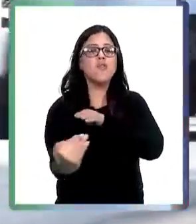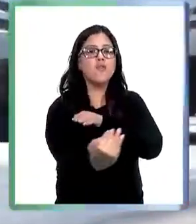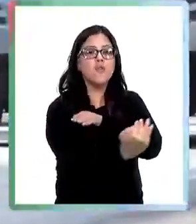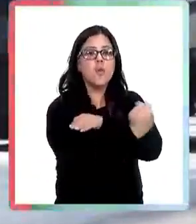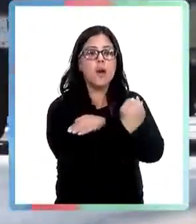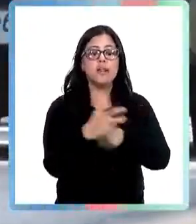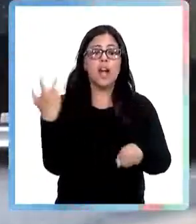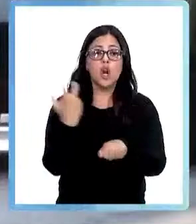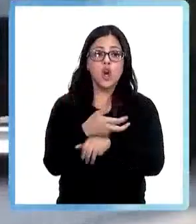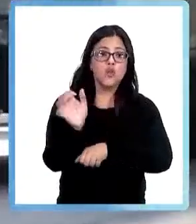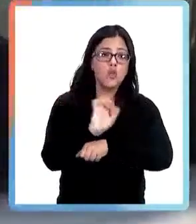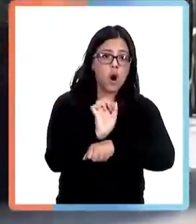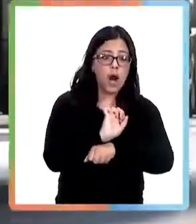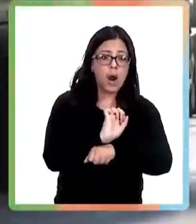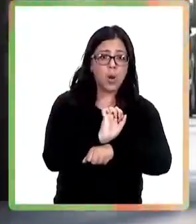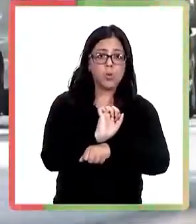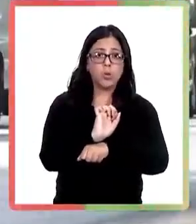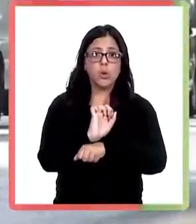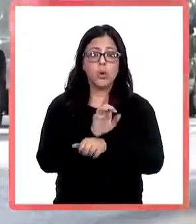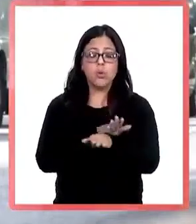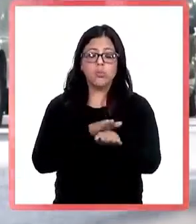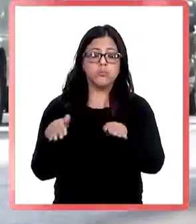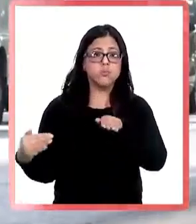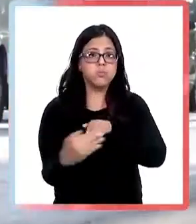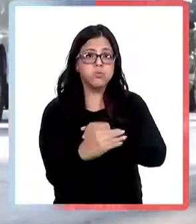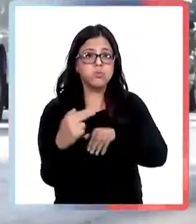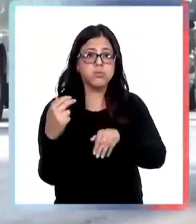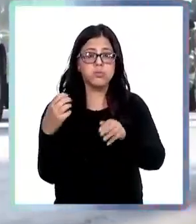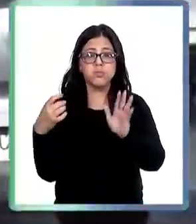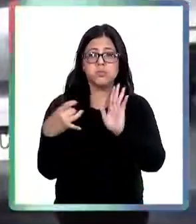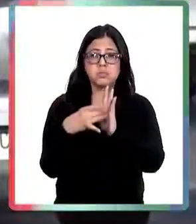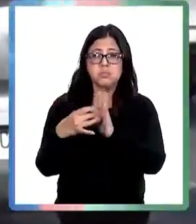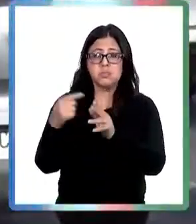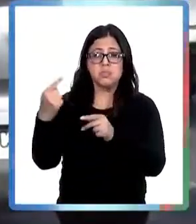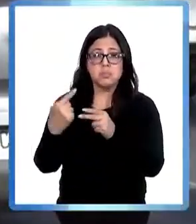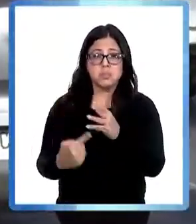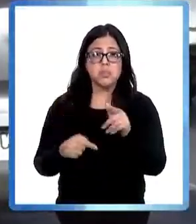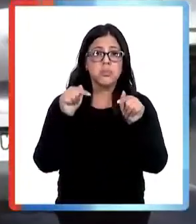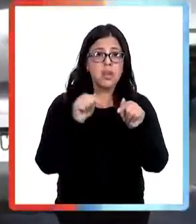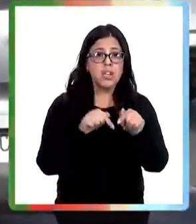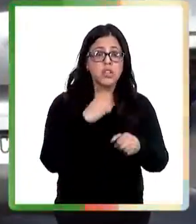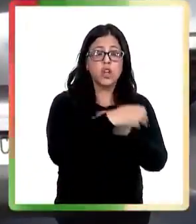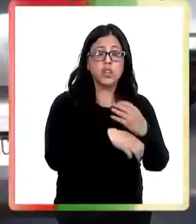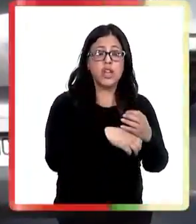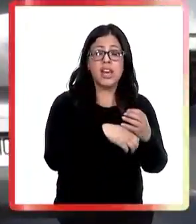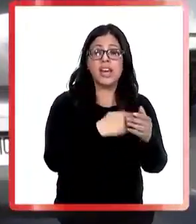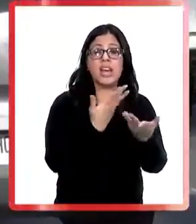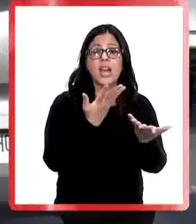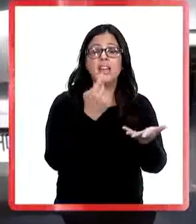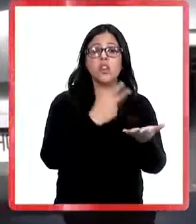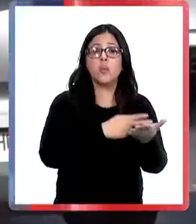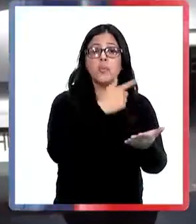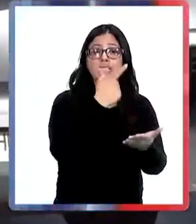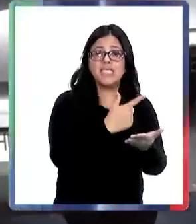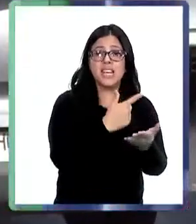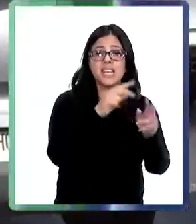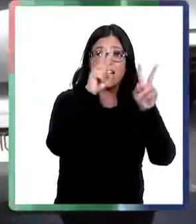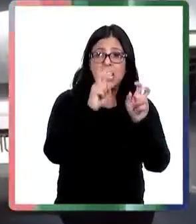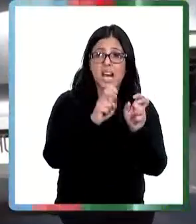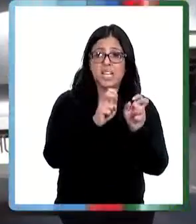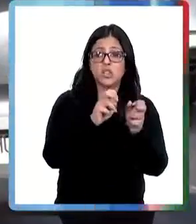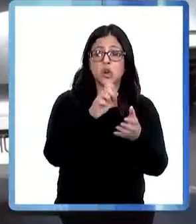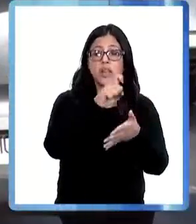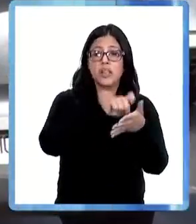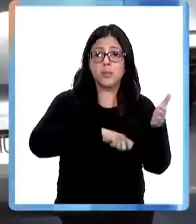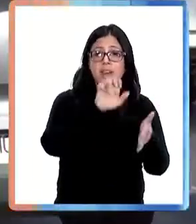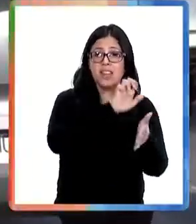pasó de 2.707 casos entre enero y el 19 de junio del 2021 a